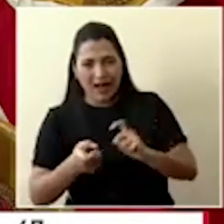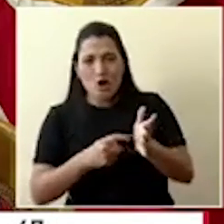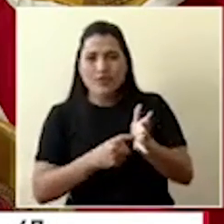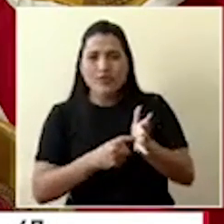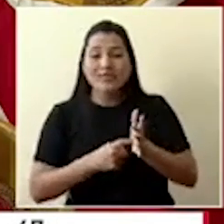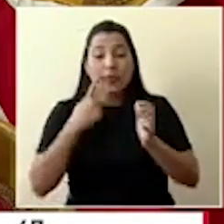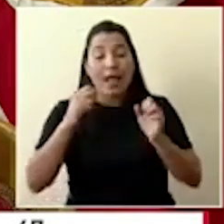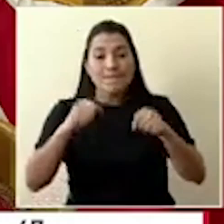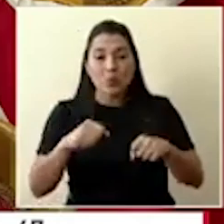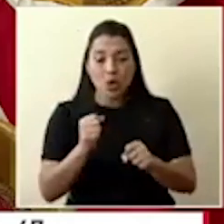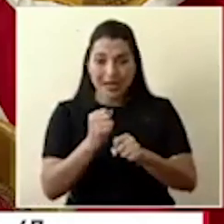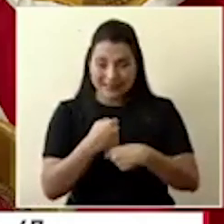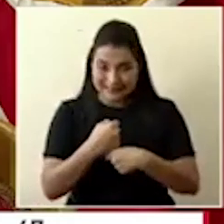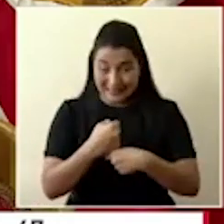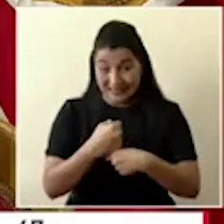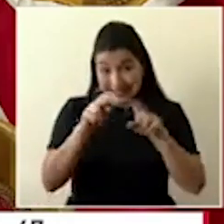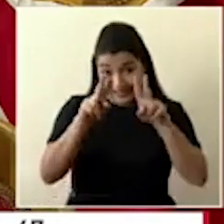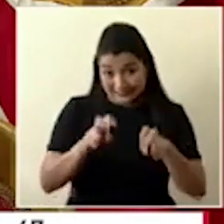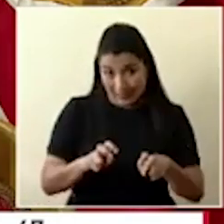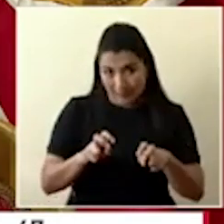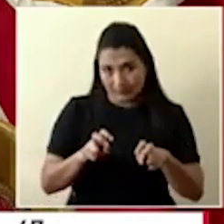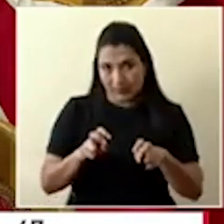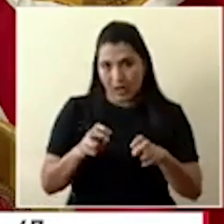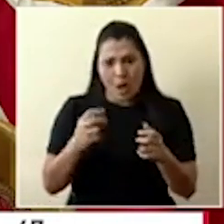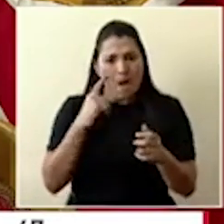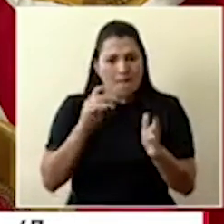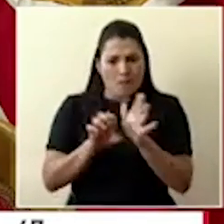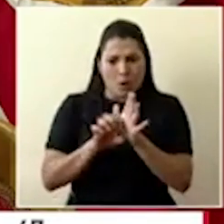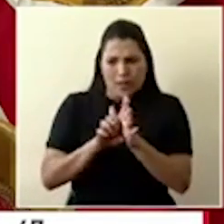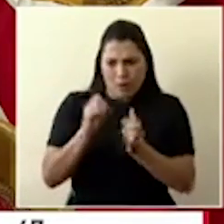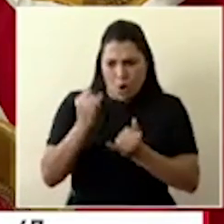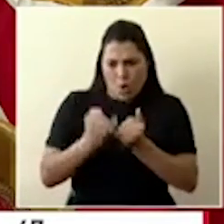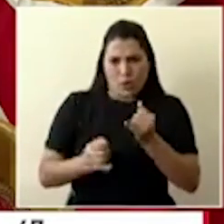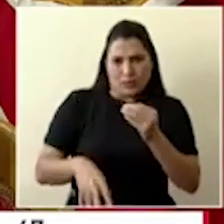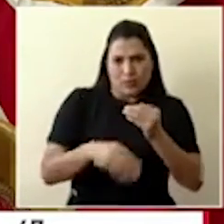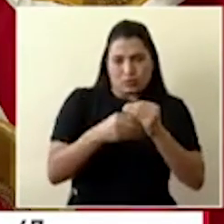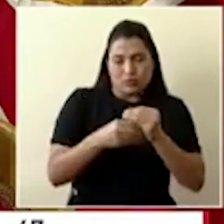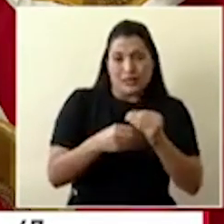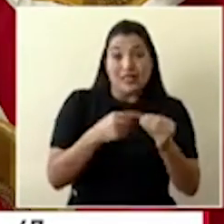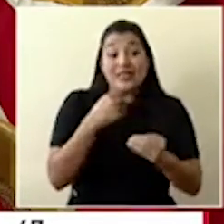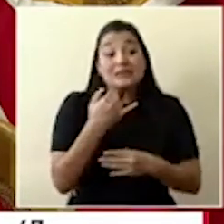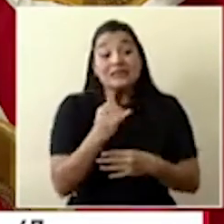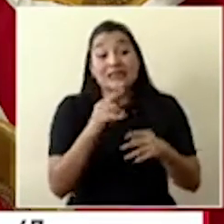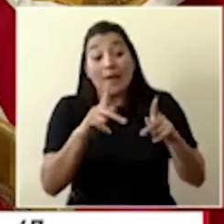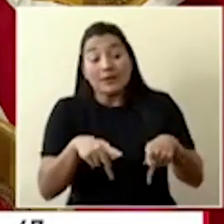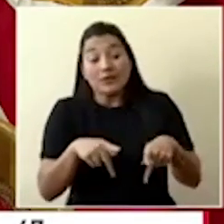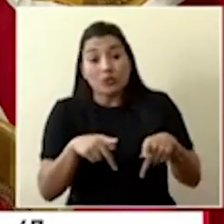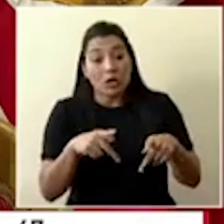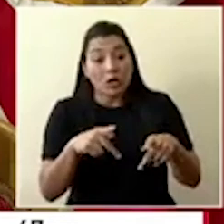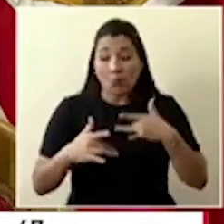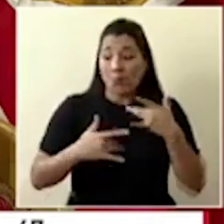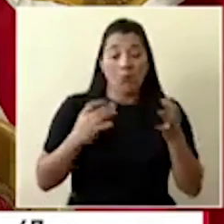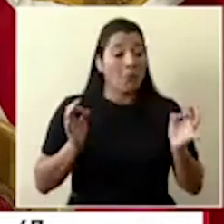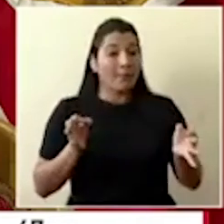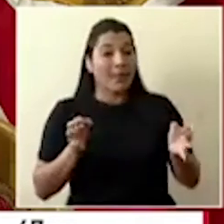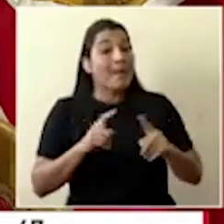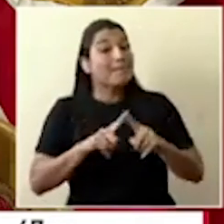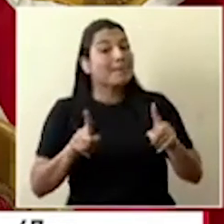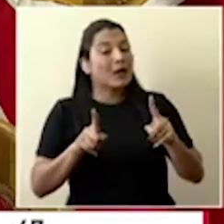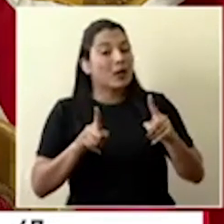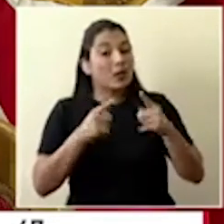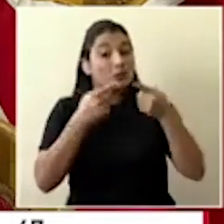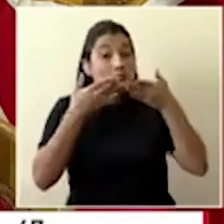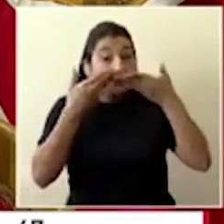más sobre síntomas, por ejemplo, la pérdida de olfato. Entonces, el último lineamiento ya genera todos los